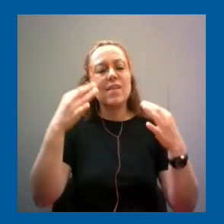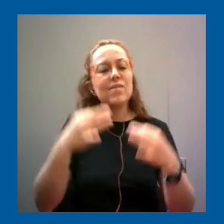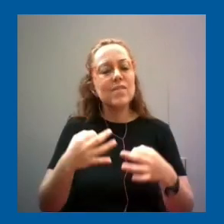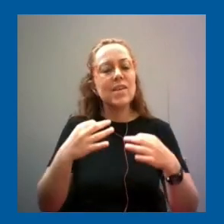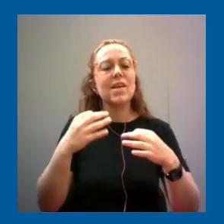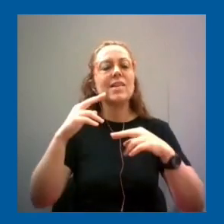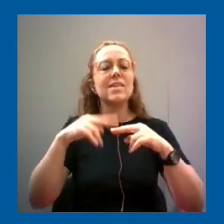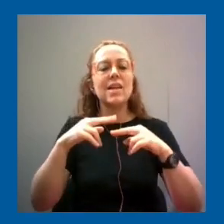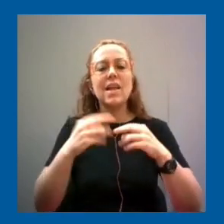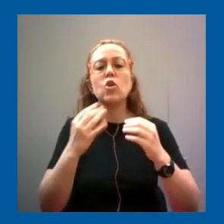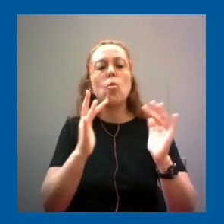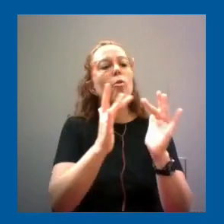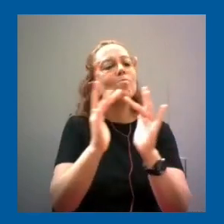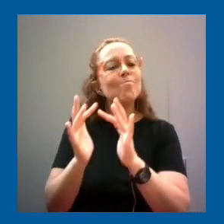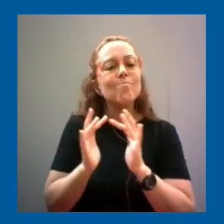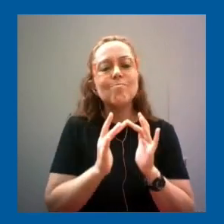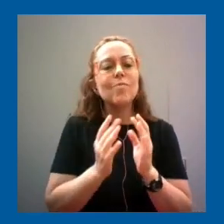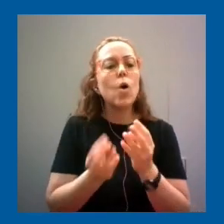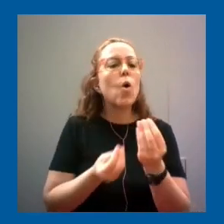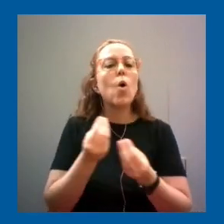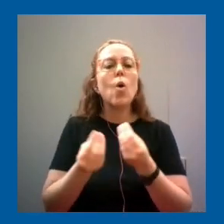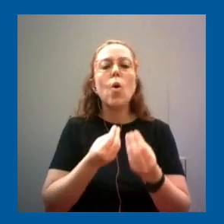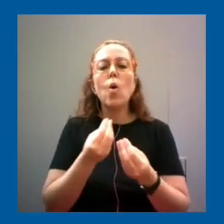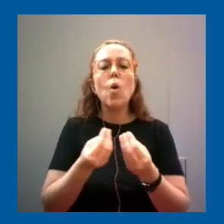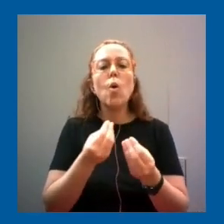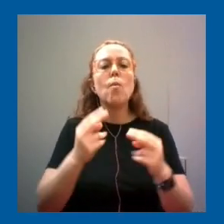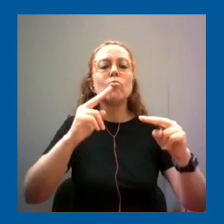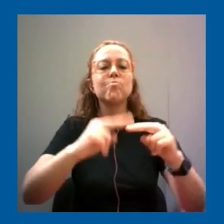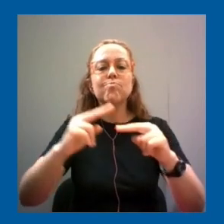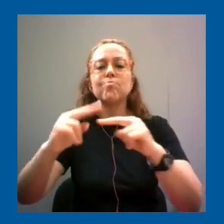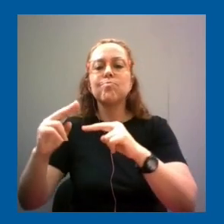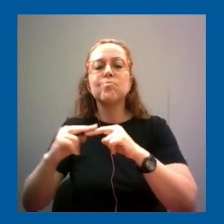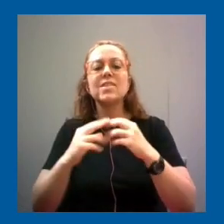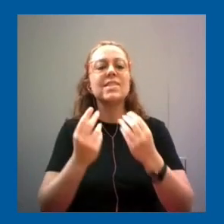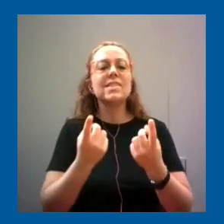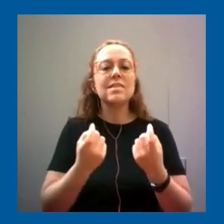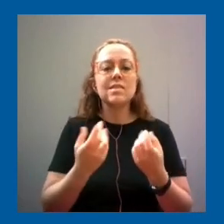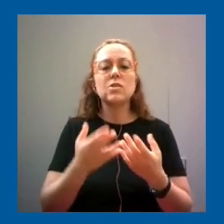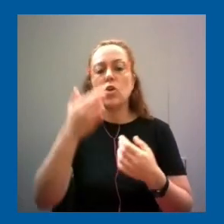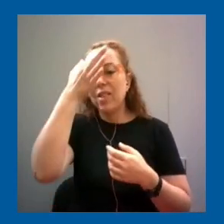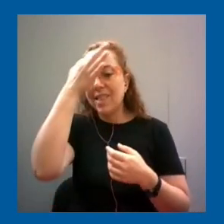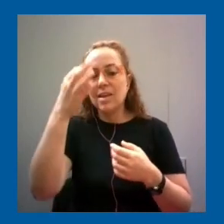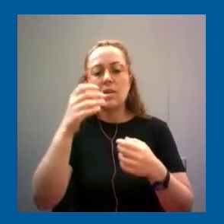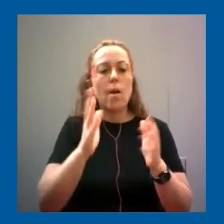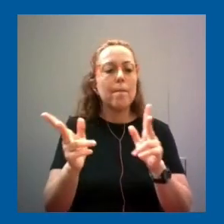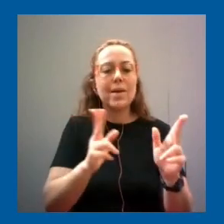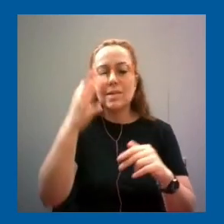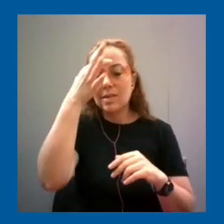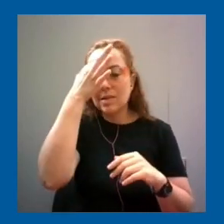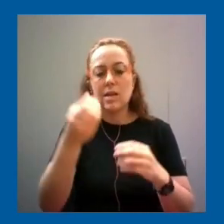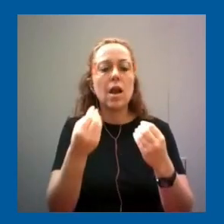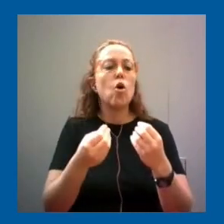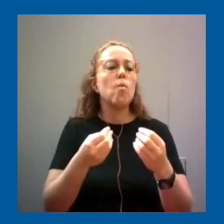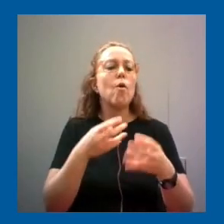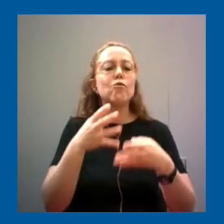esos equipos, cuáles son las conexiones, las especificaciones técnicas de cómo está armado eso, por qué funciona así, por